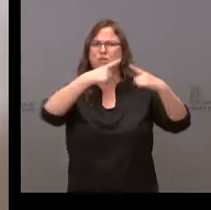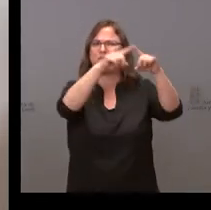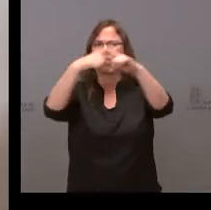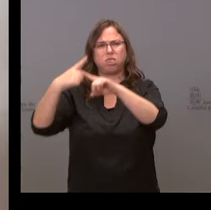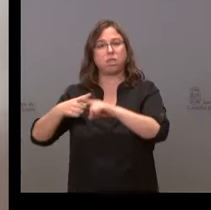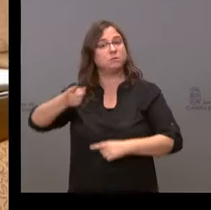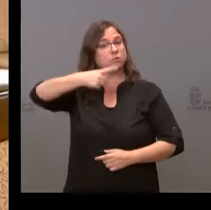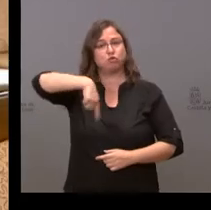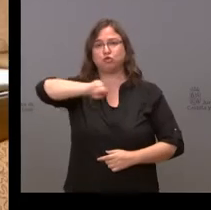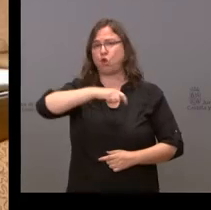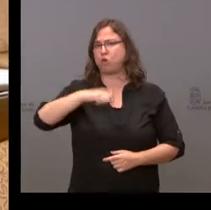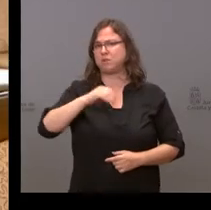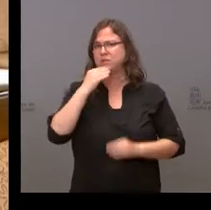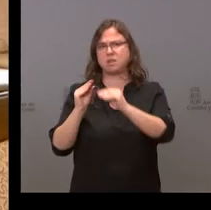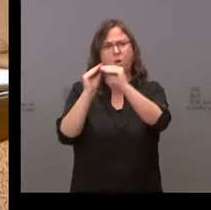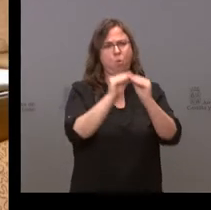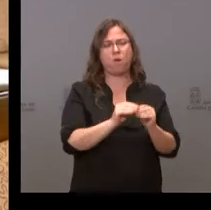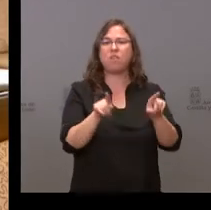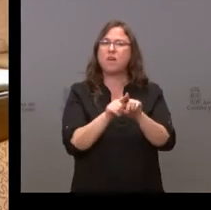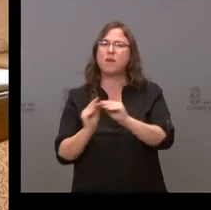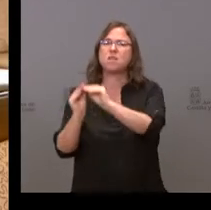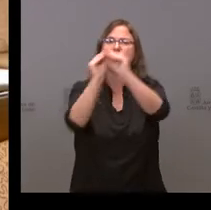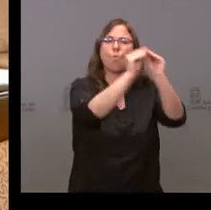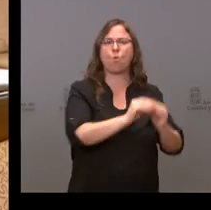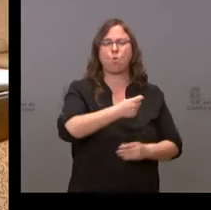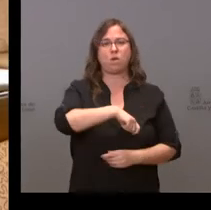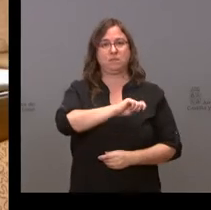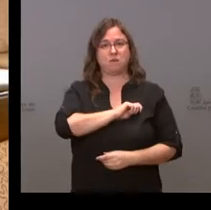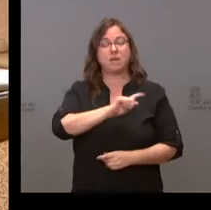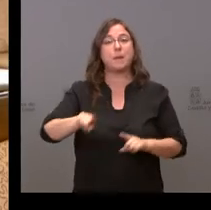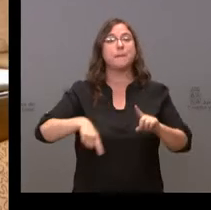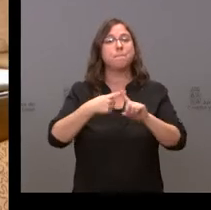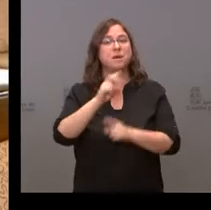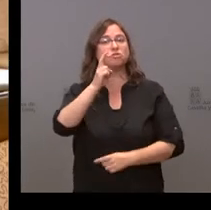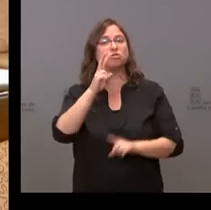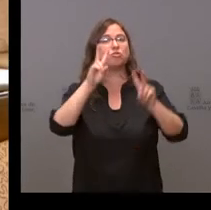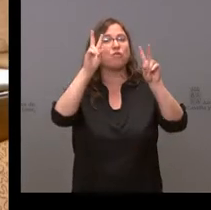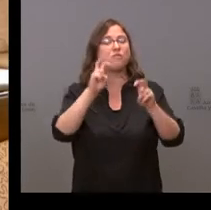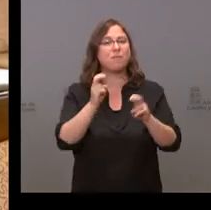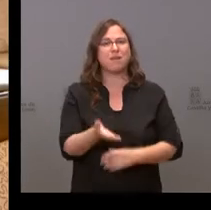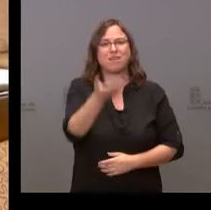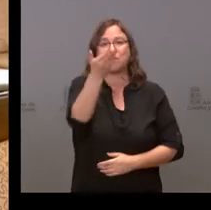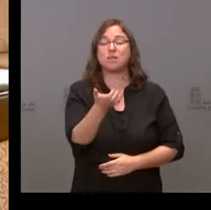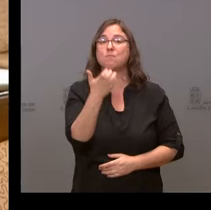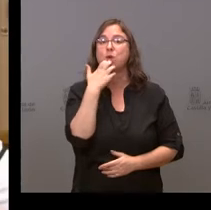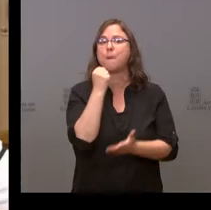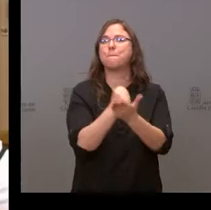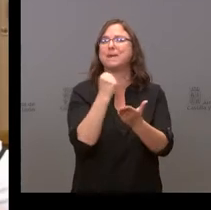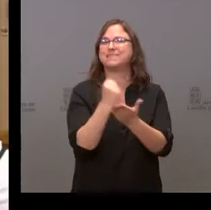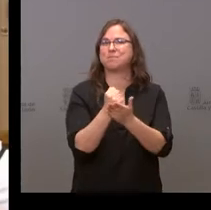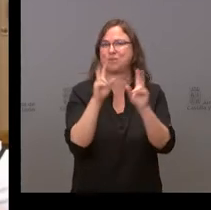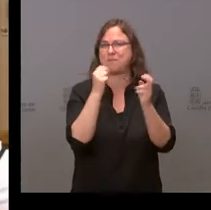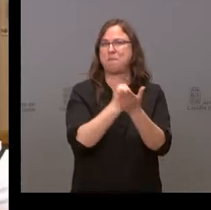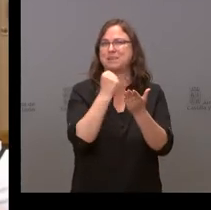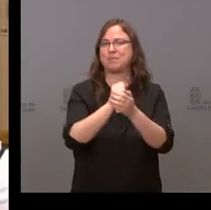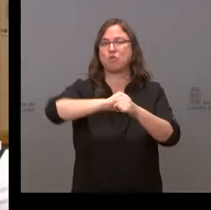autonómicos y también otros elementos muy importantes como el del pasaporte COVID. Consideramos que es algo que se